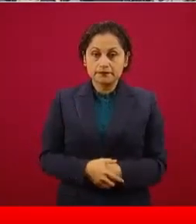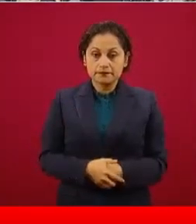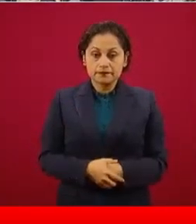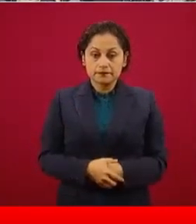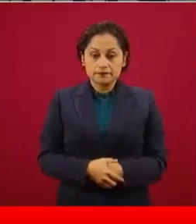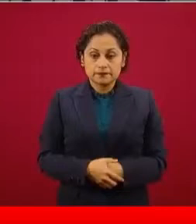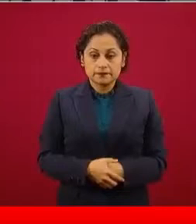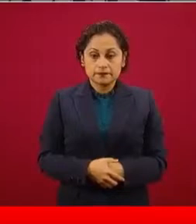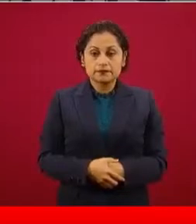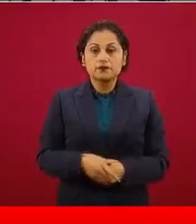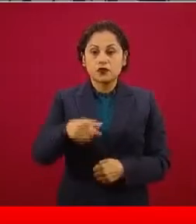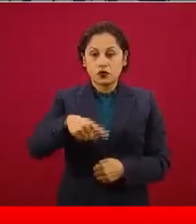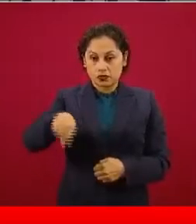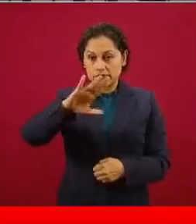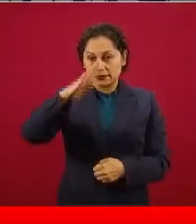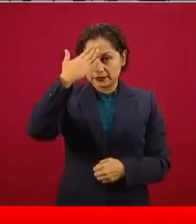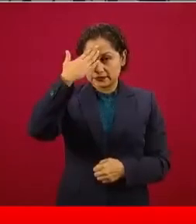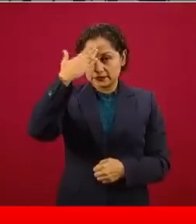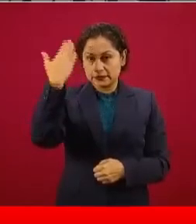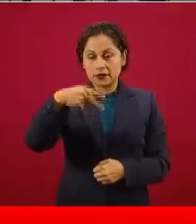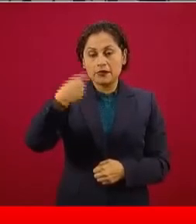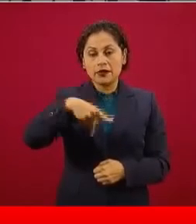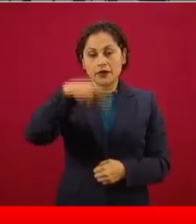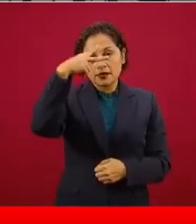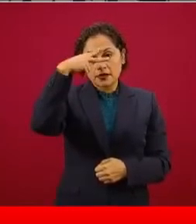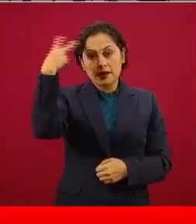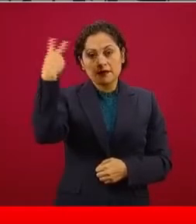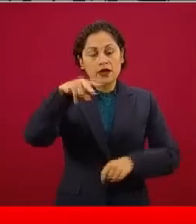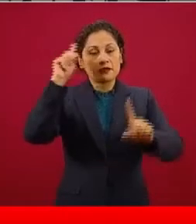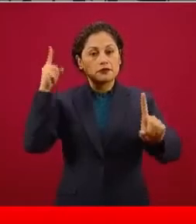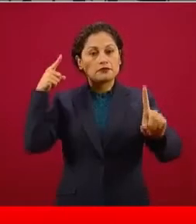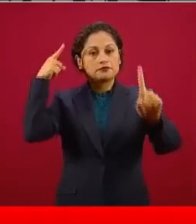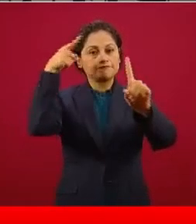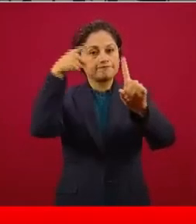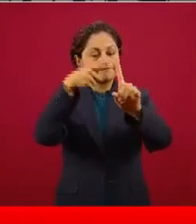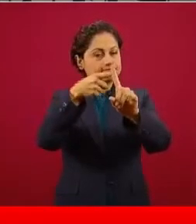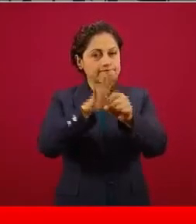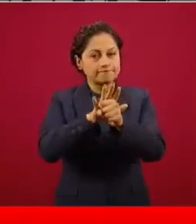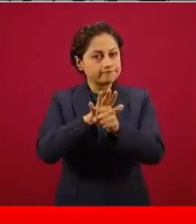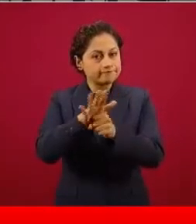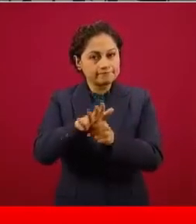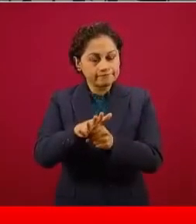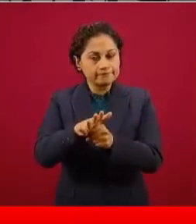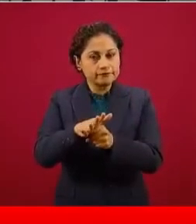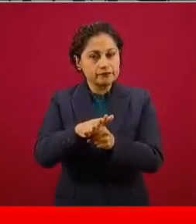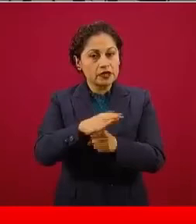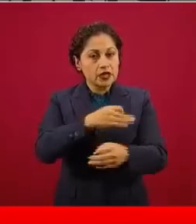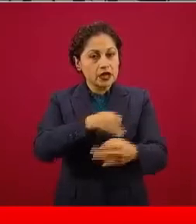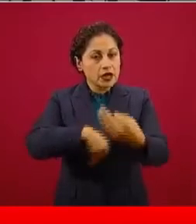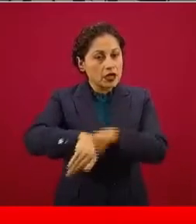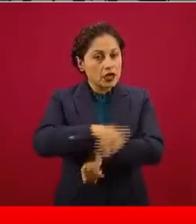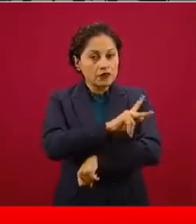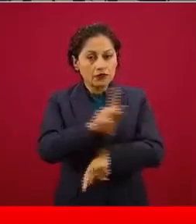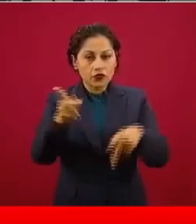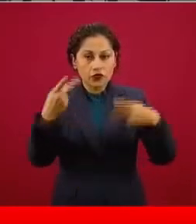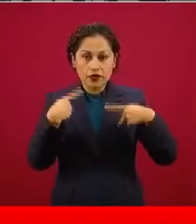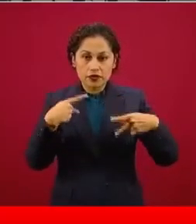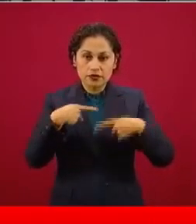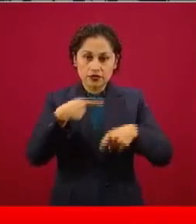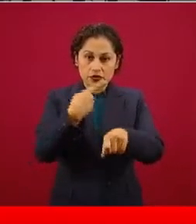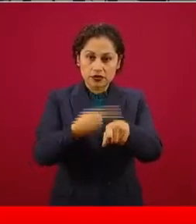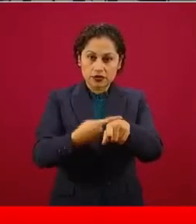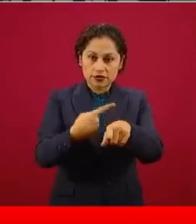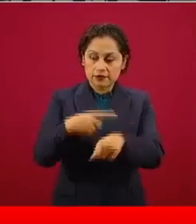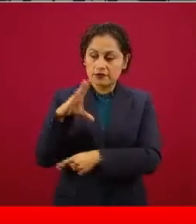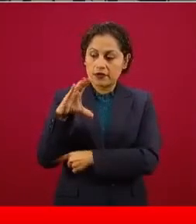Como ustedes saben, nuestro país se ha planteado como meta garantizar que todo paciente que tenga COVID-19 sea